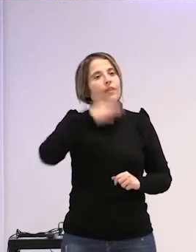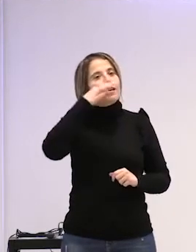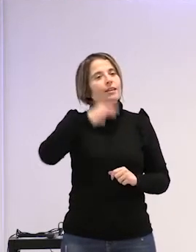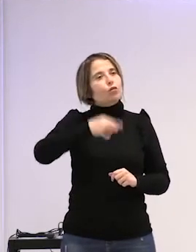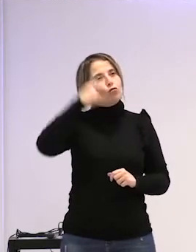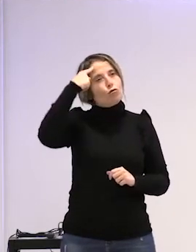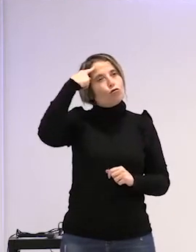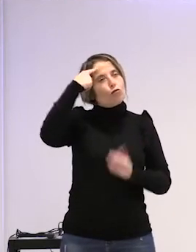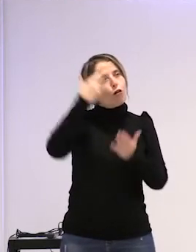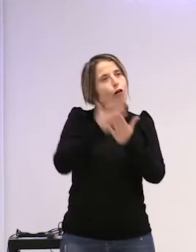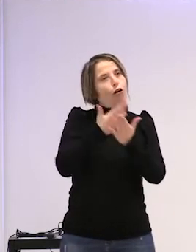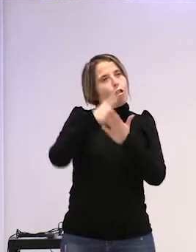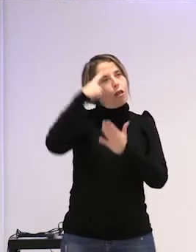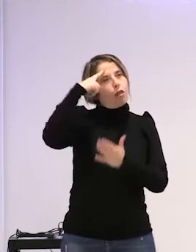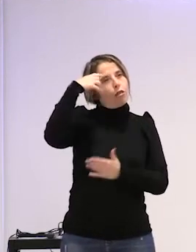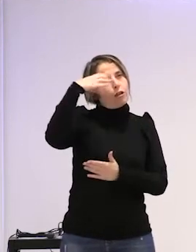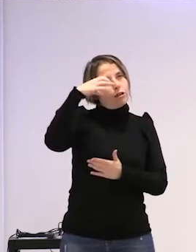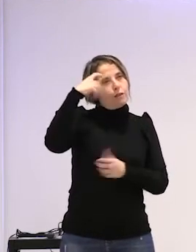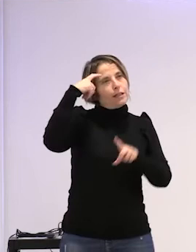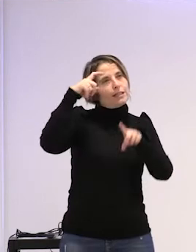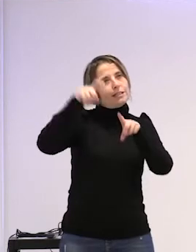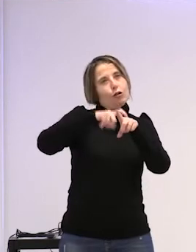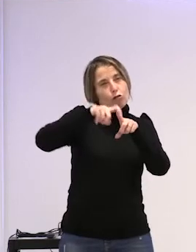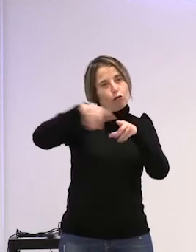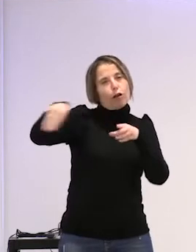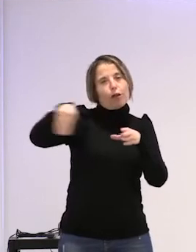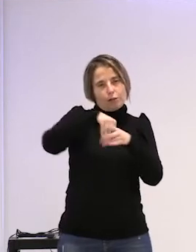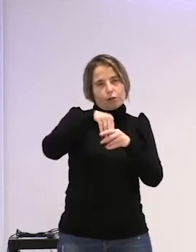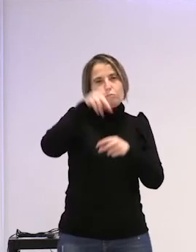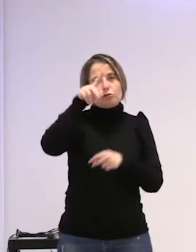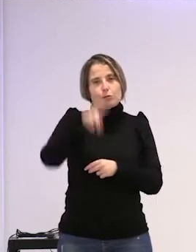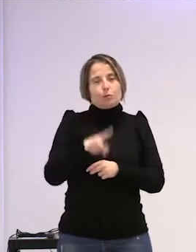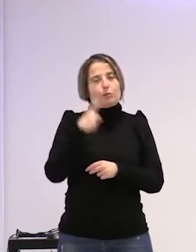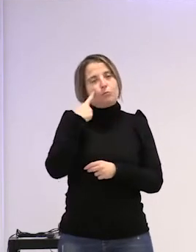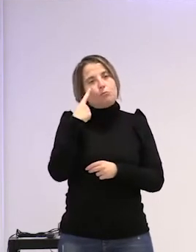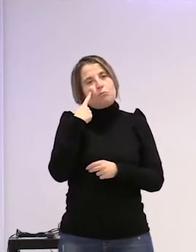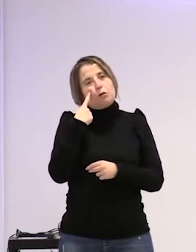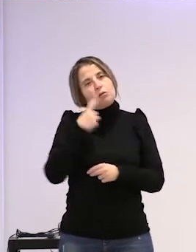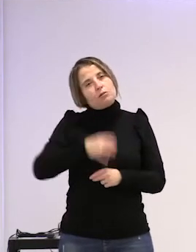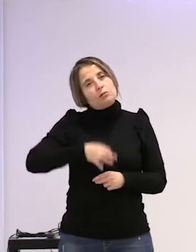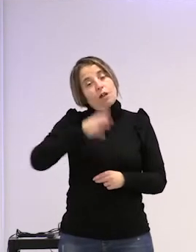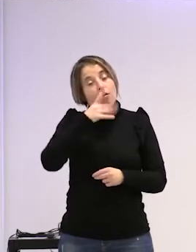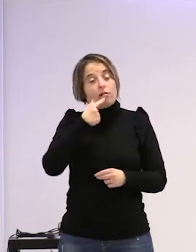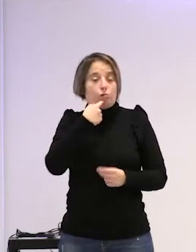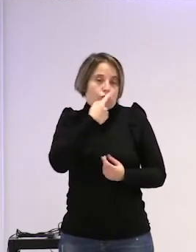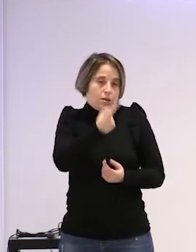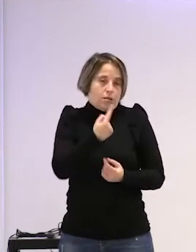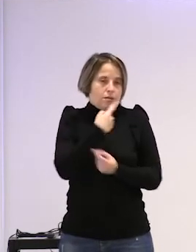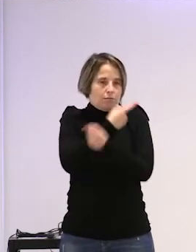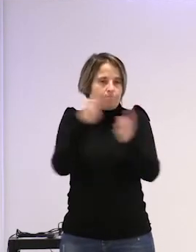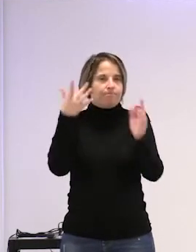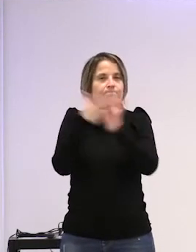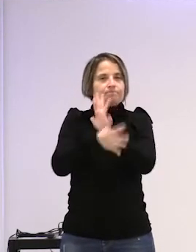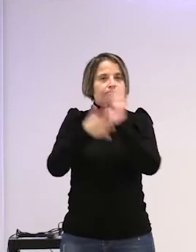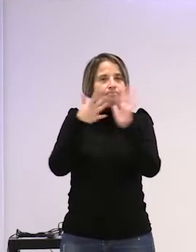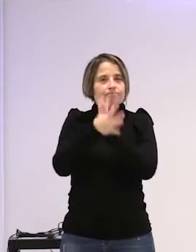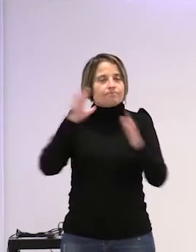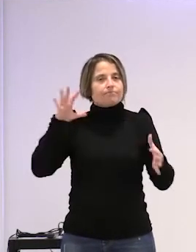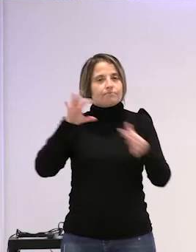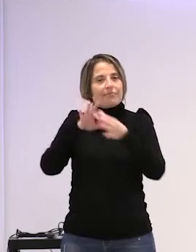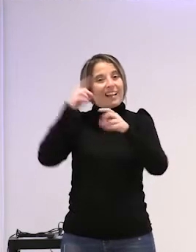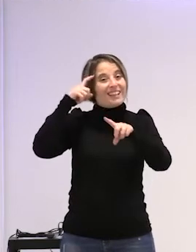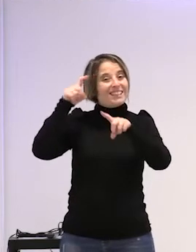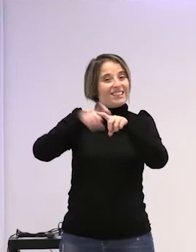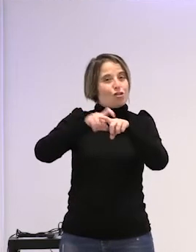científicos. Y la psicología la meto ahí porque bueno, mucho de lo que les voy a decir ahora que se habla desde la